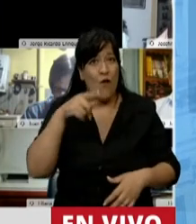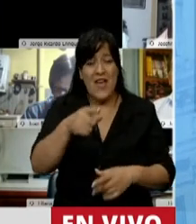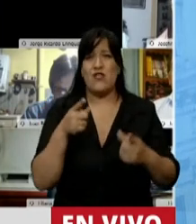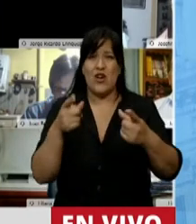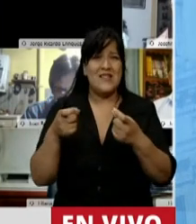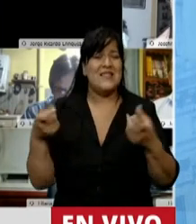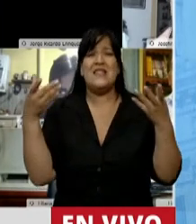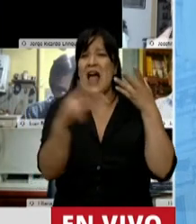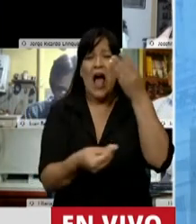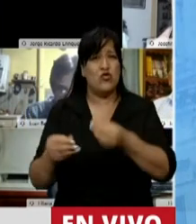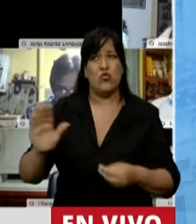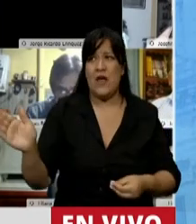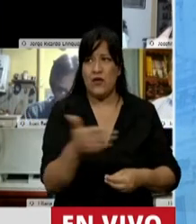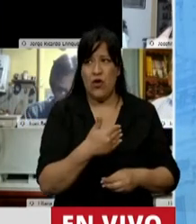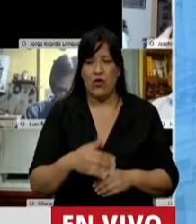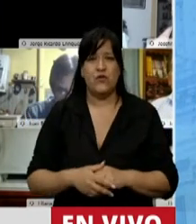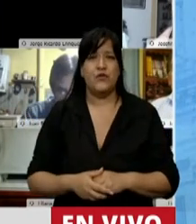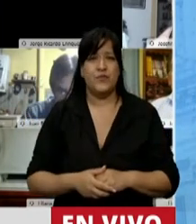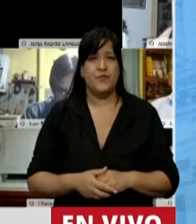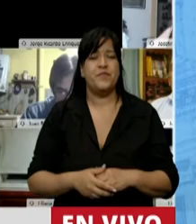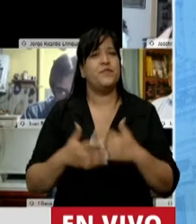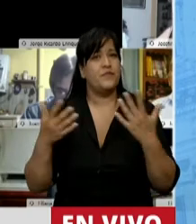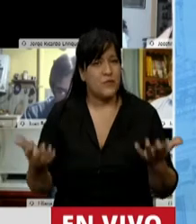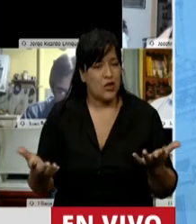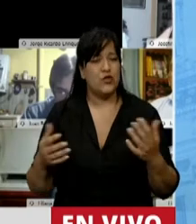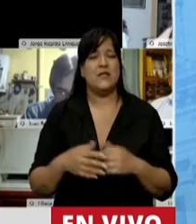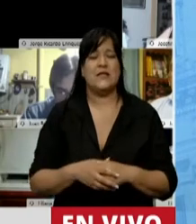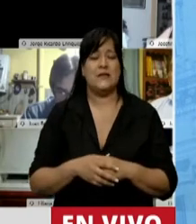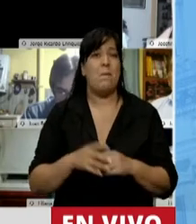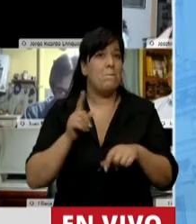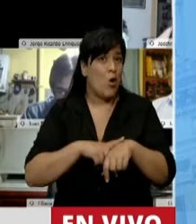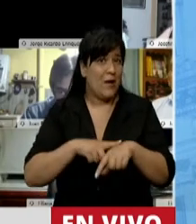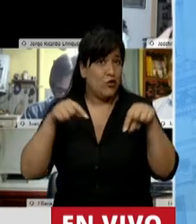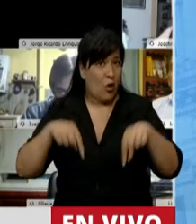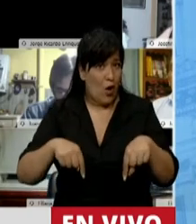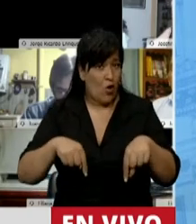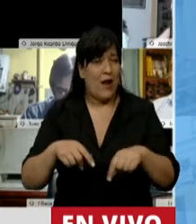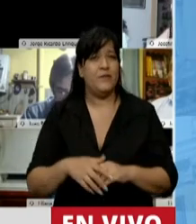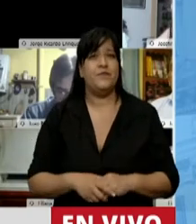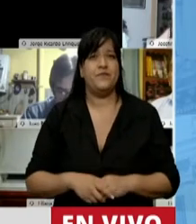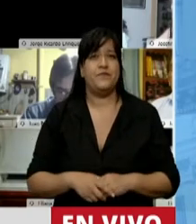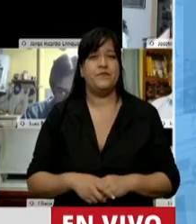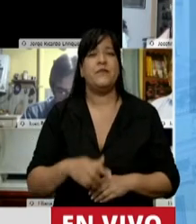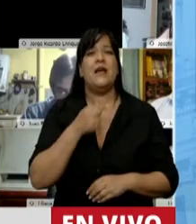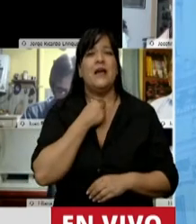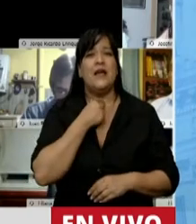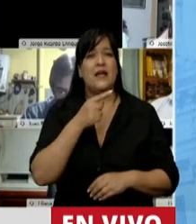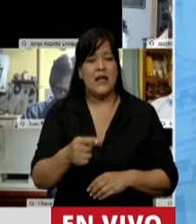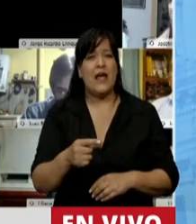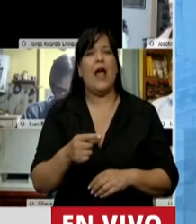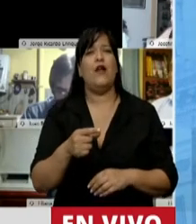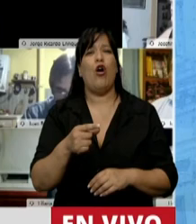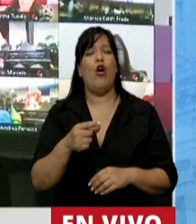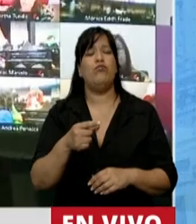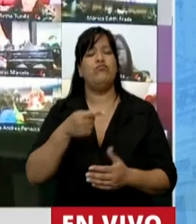la ayuda de todos y todas. Y en este contexto, señor presidente, quiero apelar a quienes van a tomar las